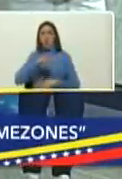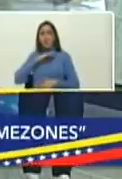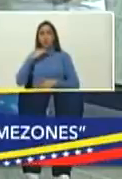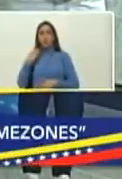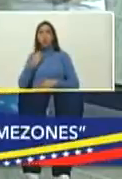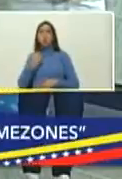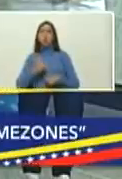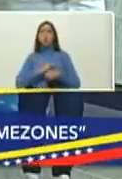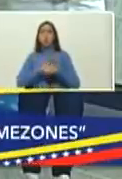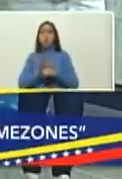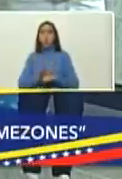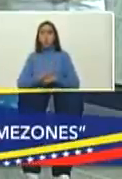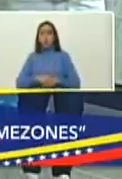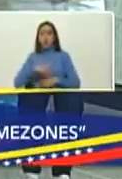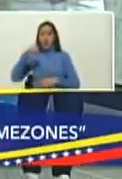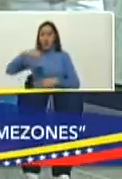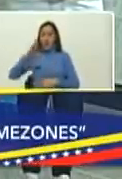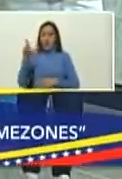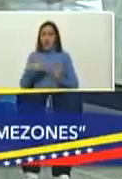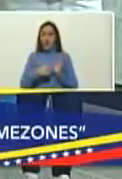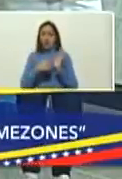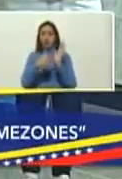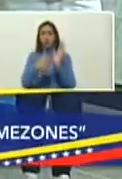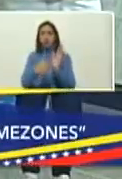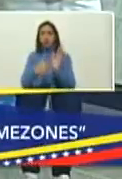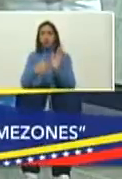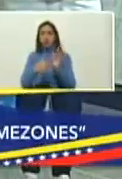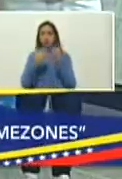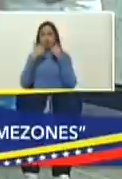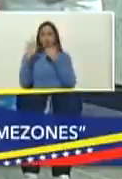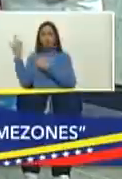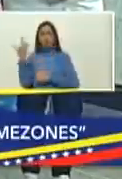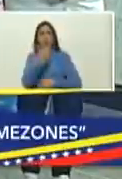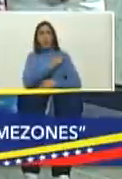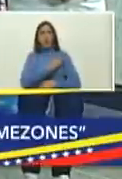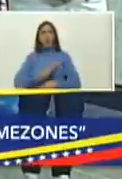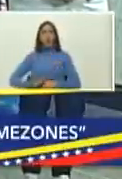en Caracas presidente bueno adelante presidente